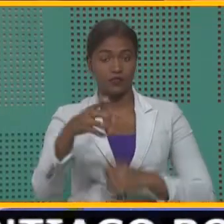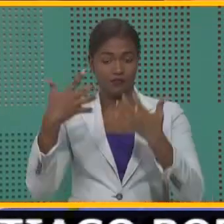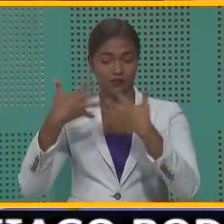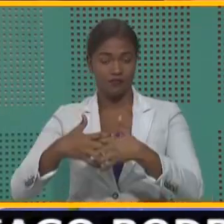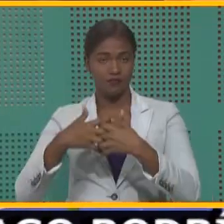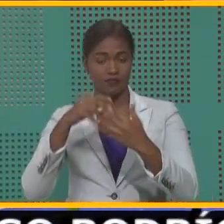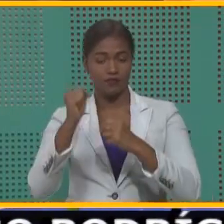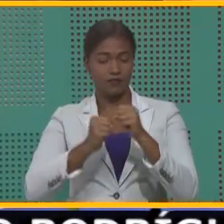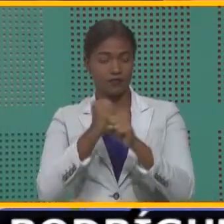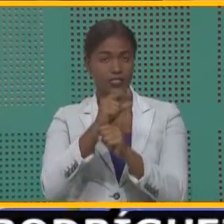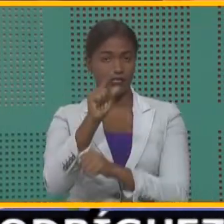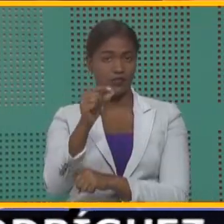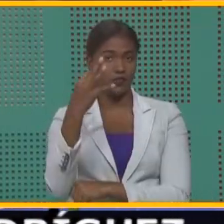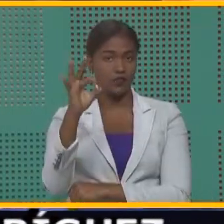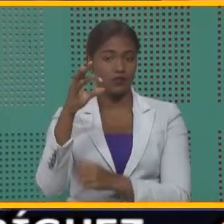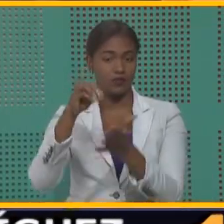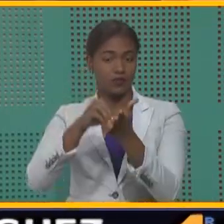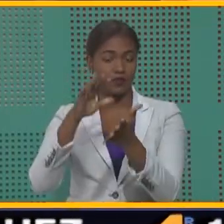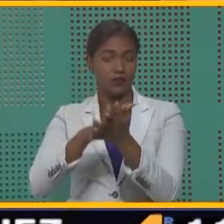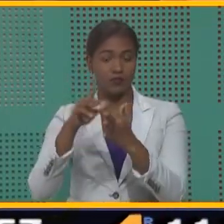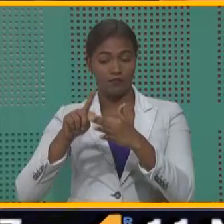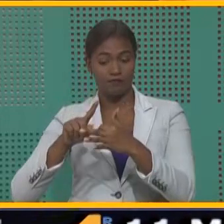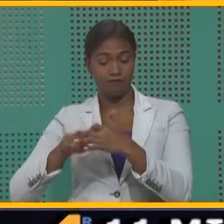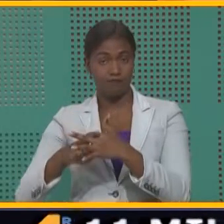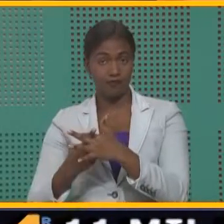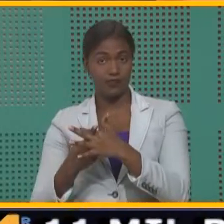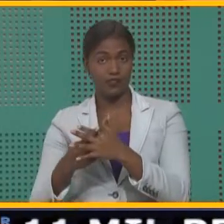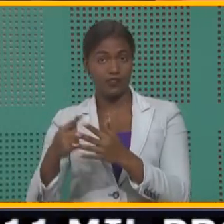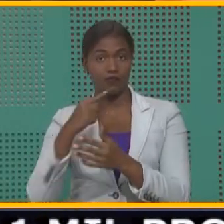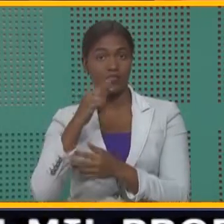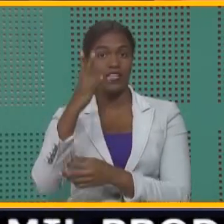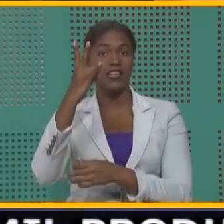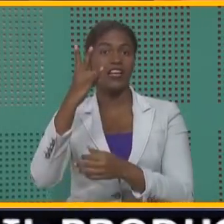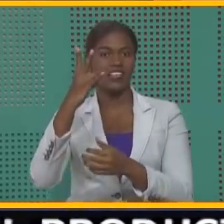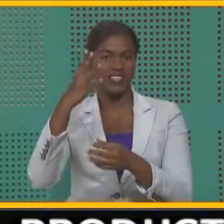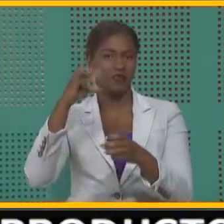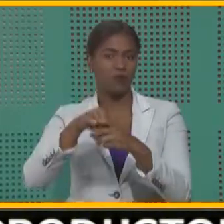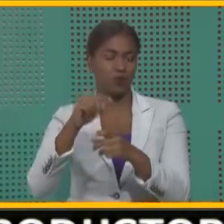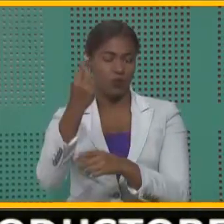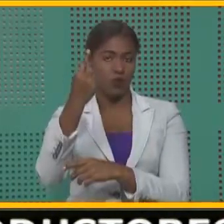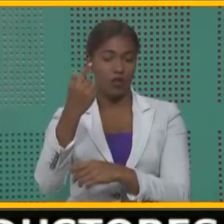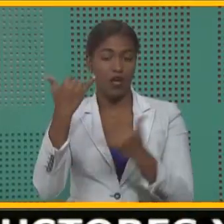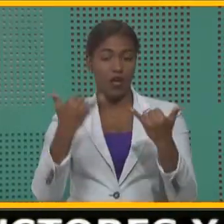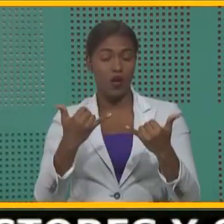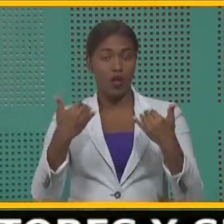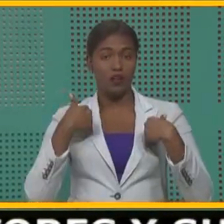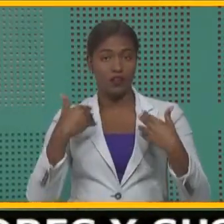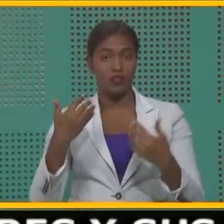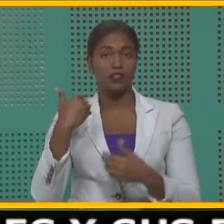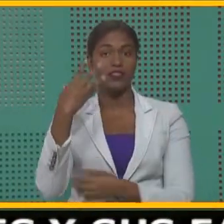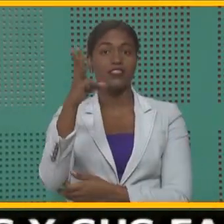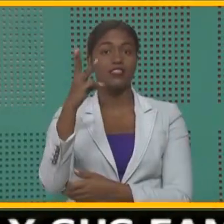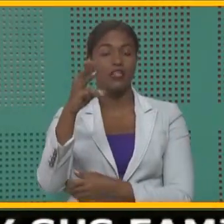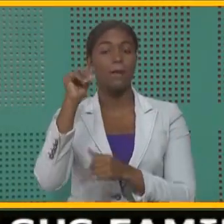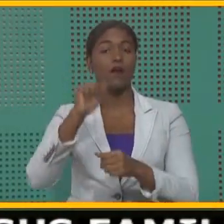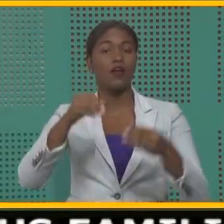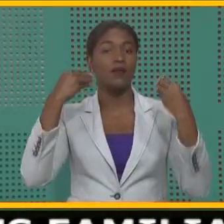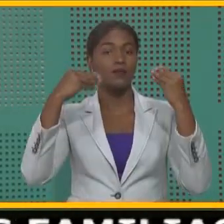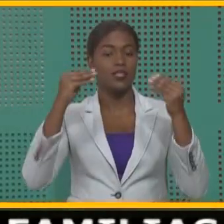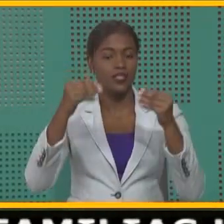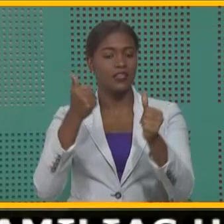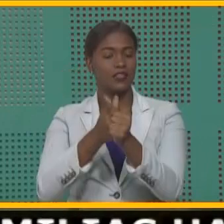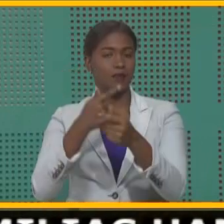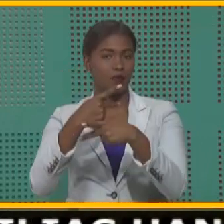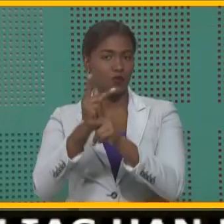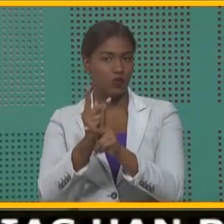2009 se registraron al inicio, siete empresas. En la actualidad tenemos 16 empresas que pueden comercializar con estos productos,